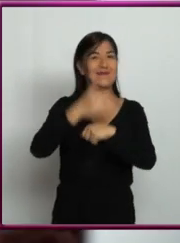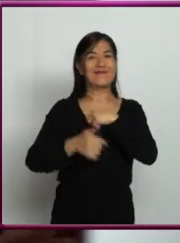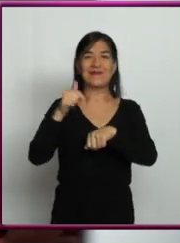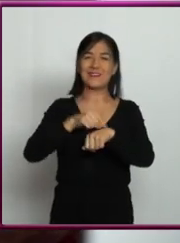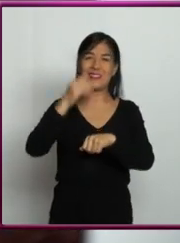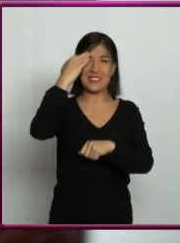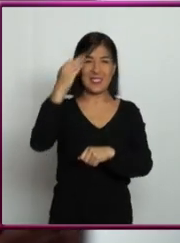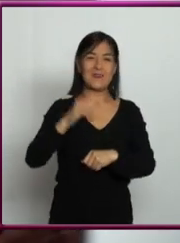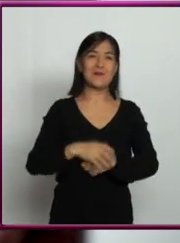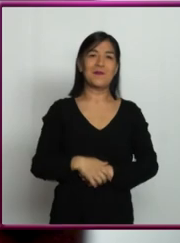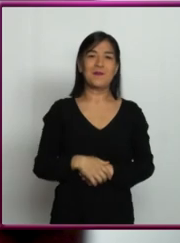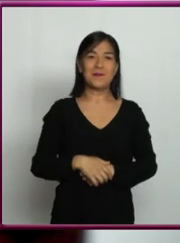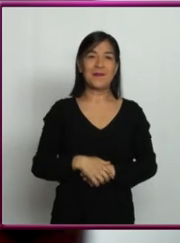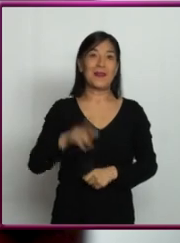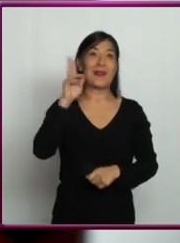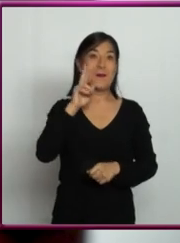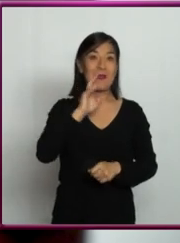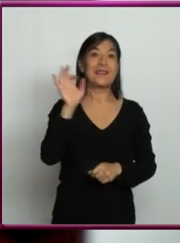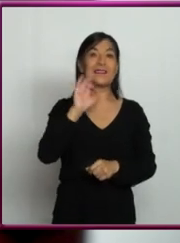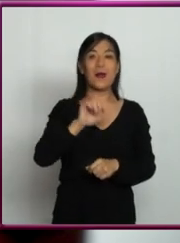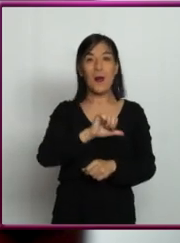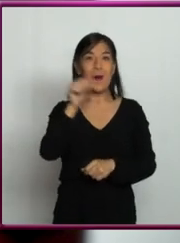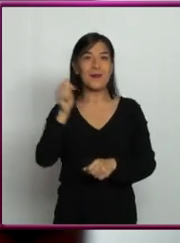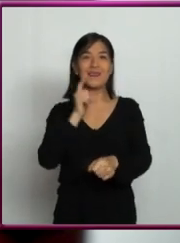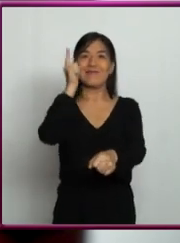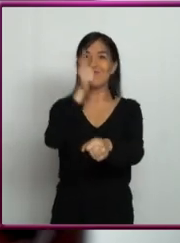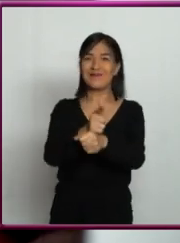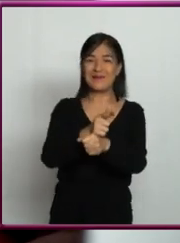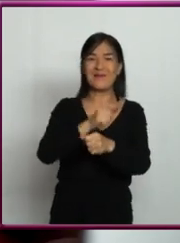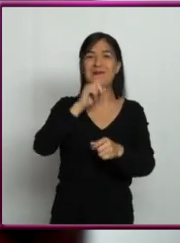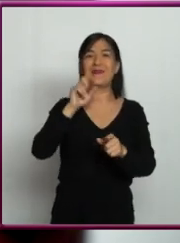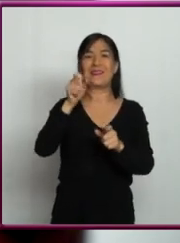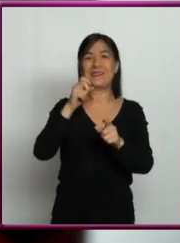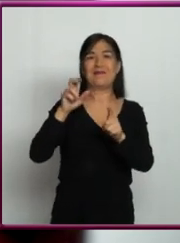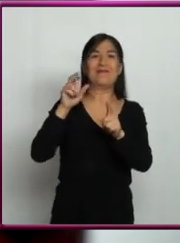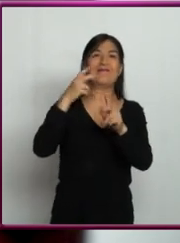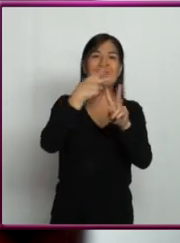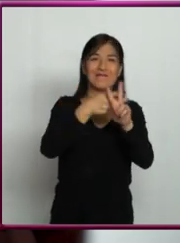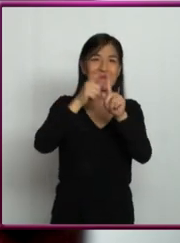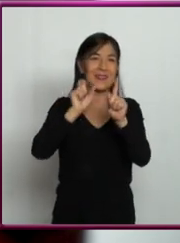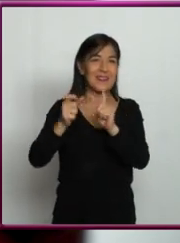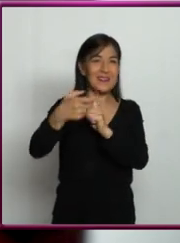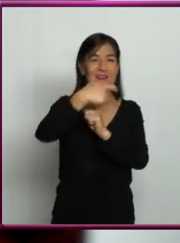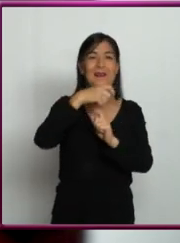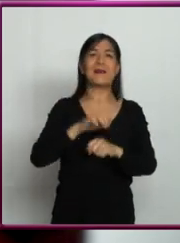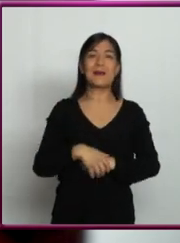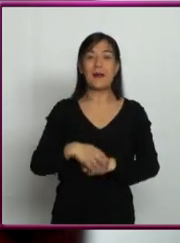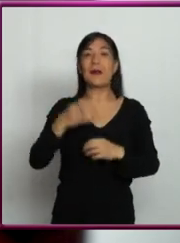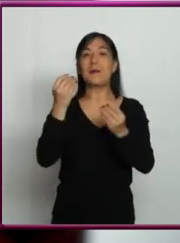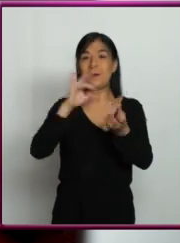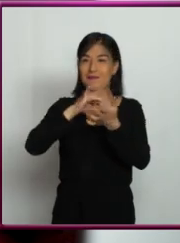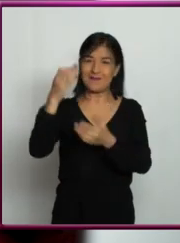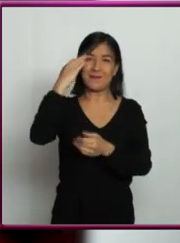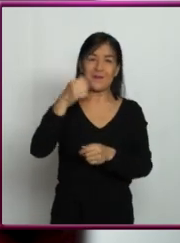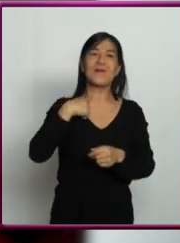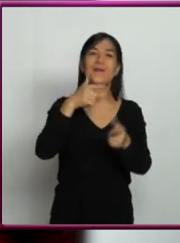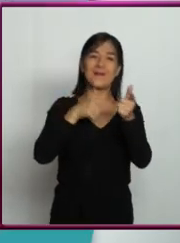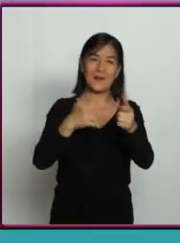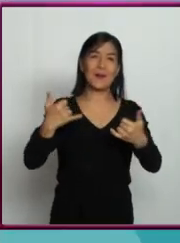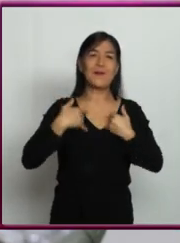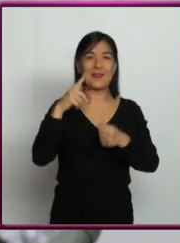quizá tengamos que ir a ver si descubrimos otros exoplanetas por ahí, te agradezco mucho el tiempo y nosotros continuamos en Jóvenes en TV.